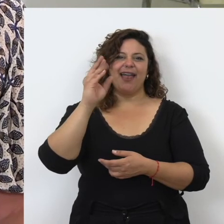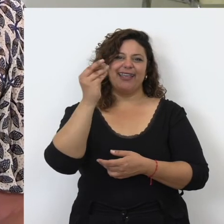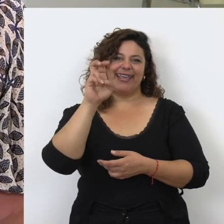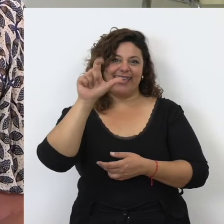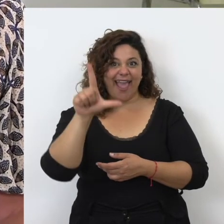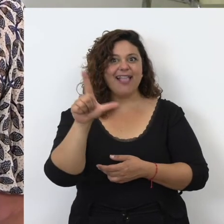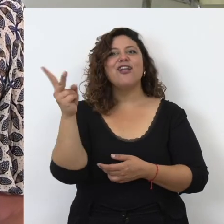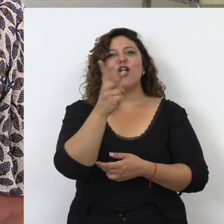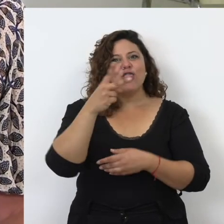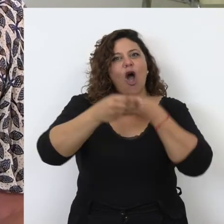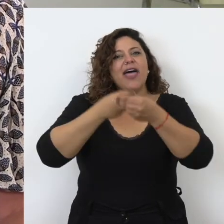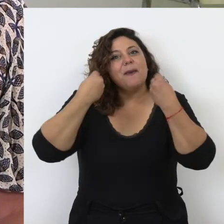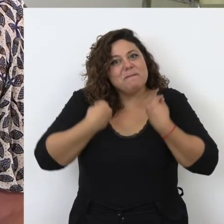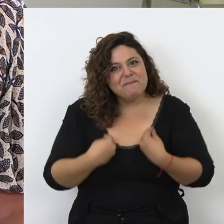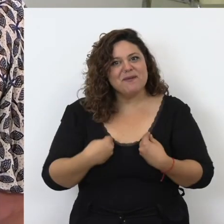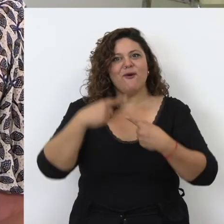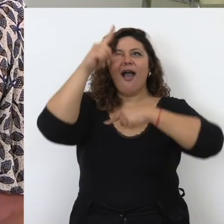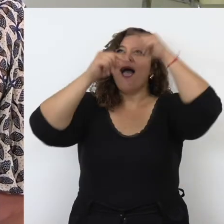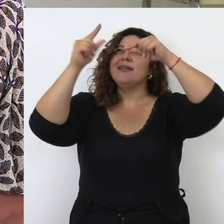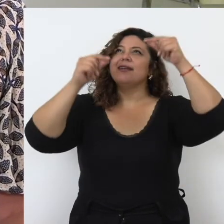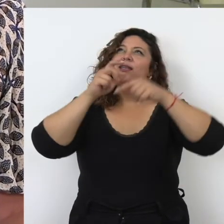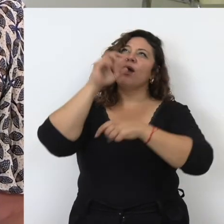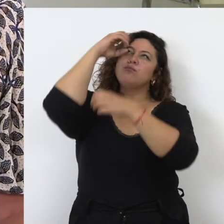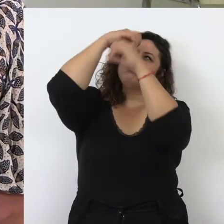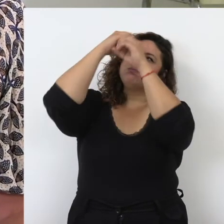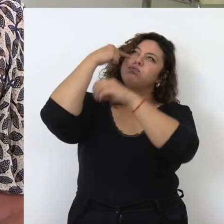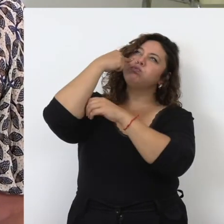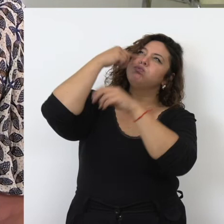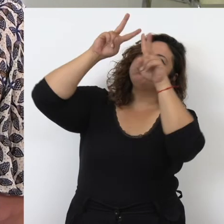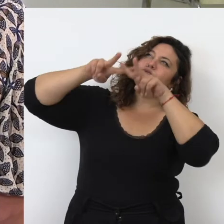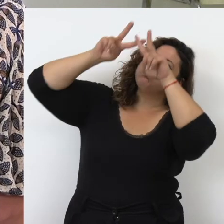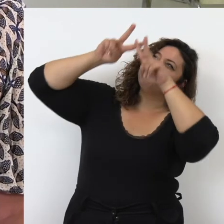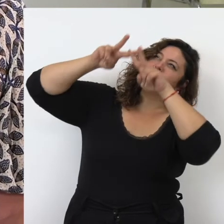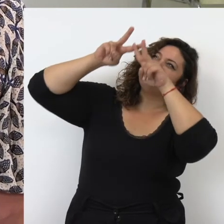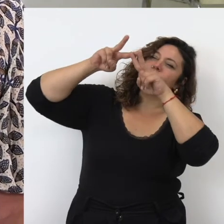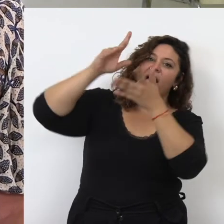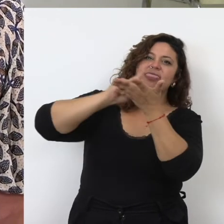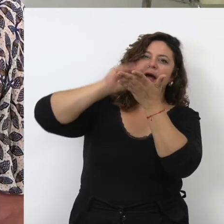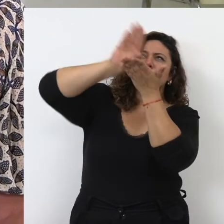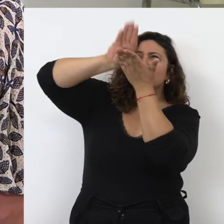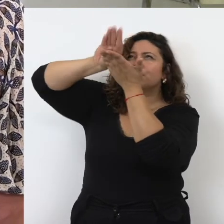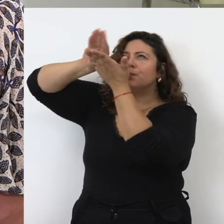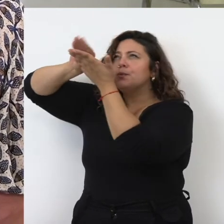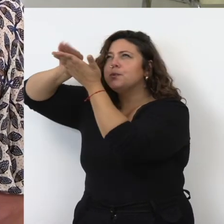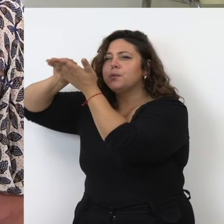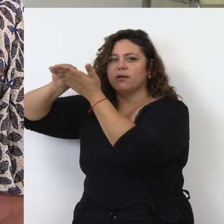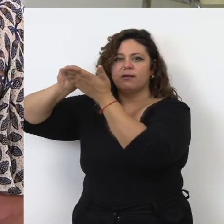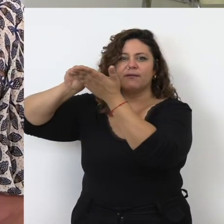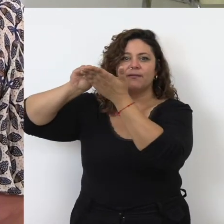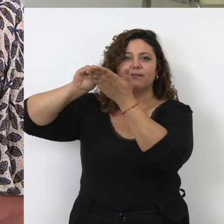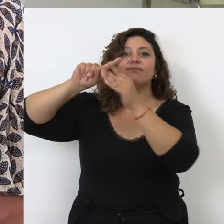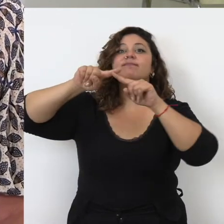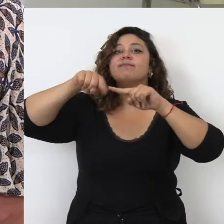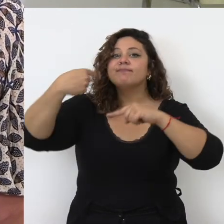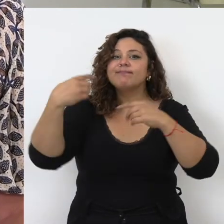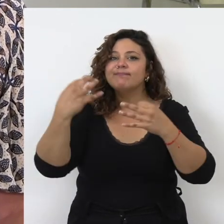básicamente esto mismo observaban los astros durante grandes periodos de tiempo recopilaban los datos que habían sido observados